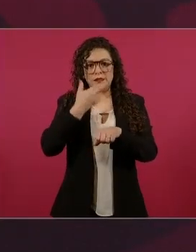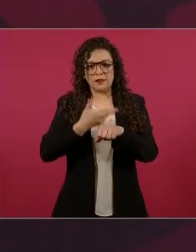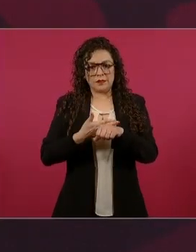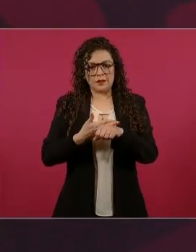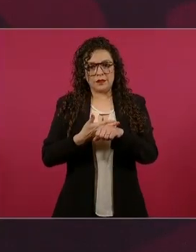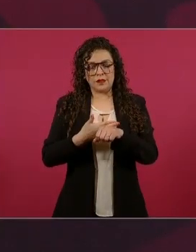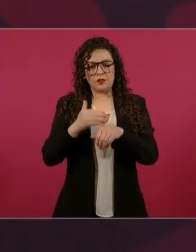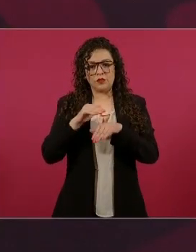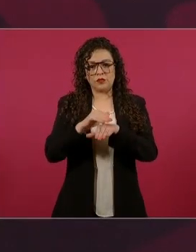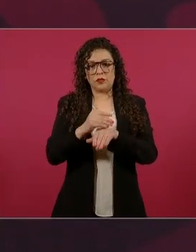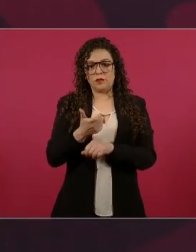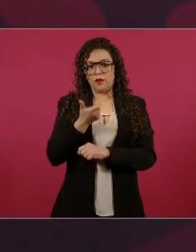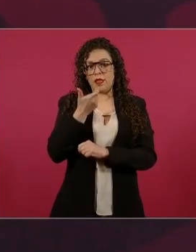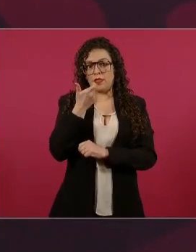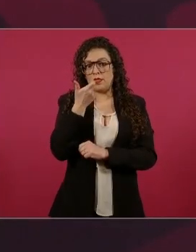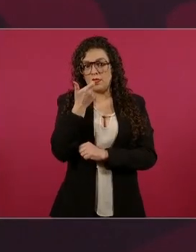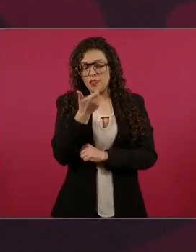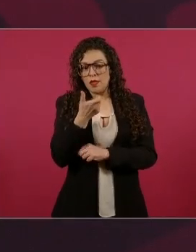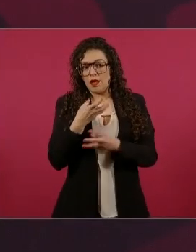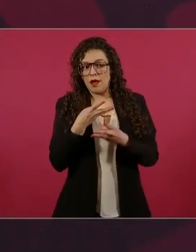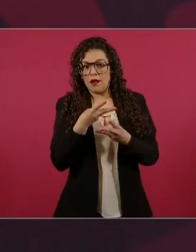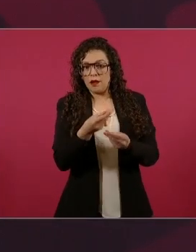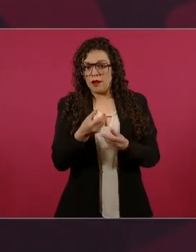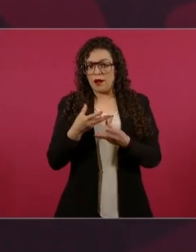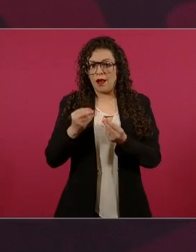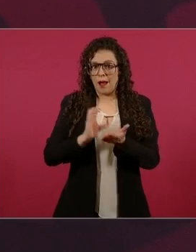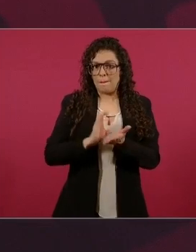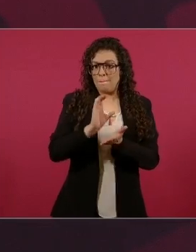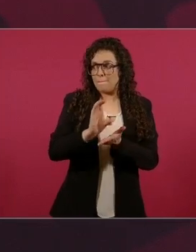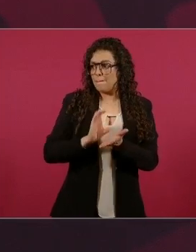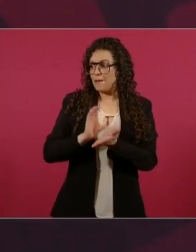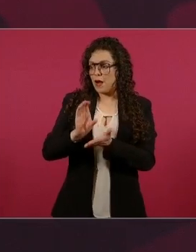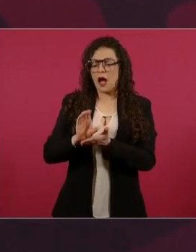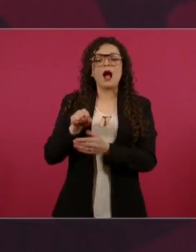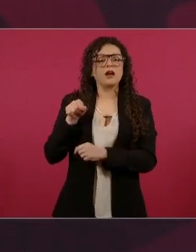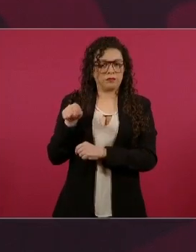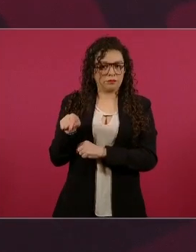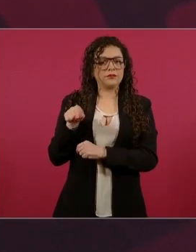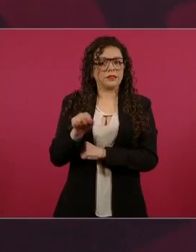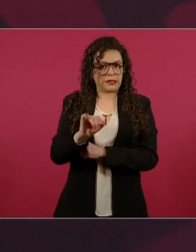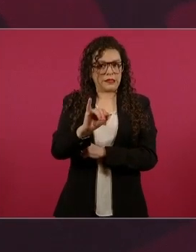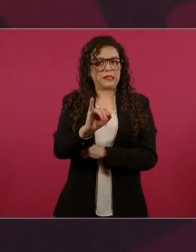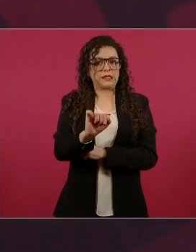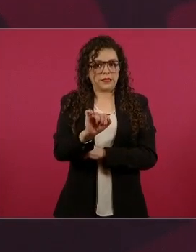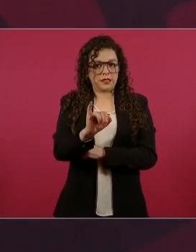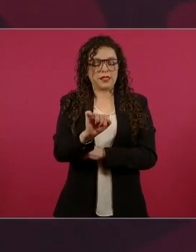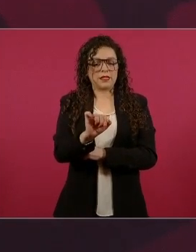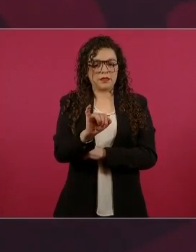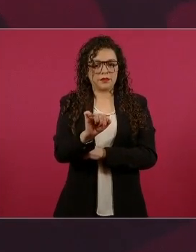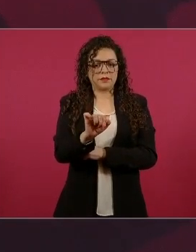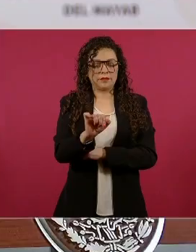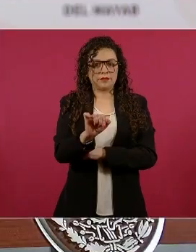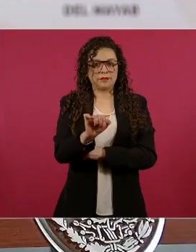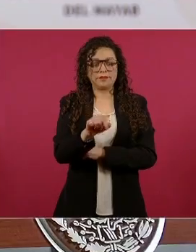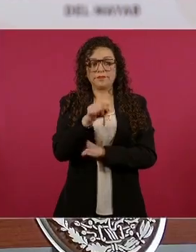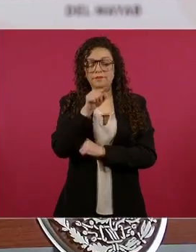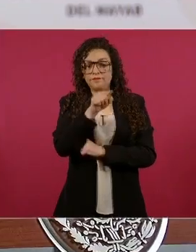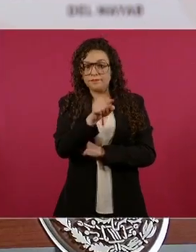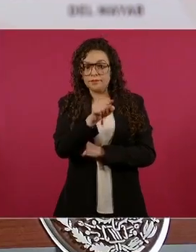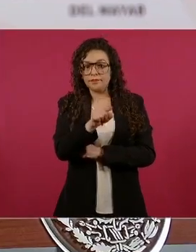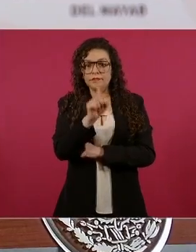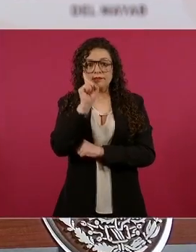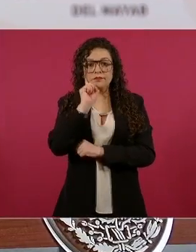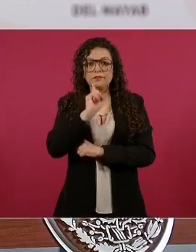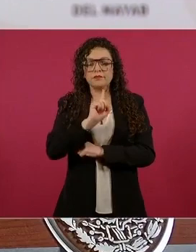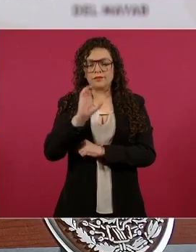y la presidenta electa se ha reunido con el